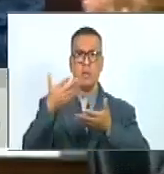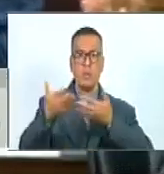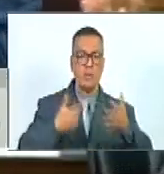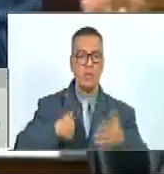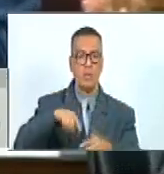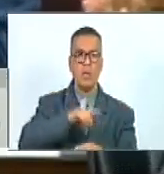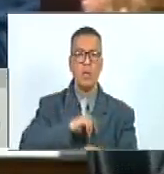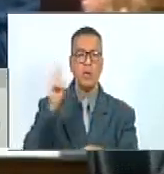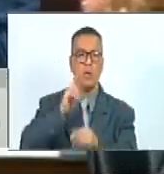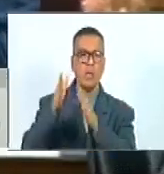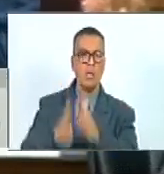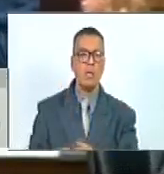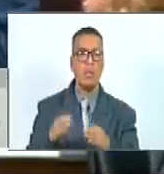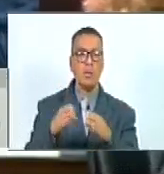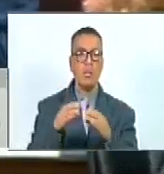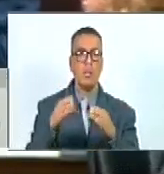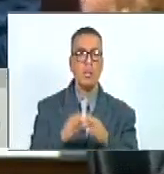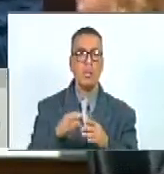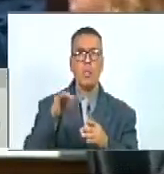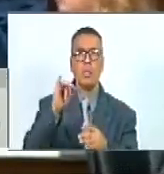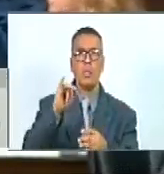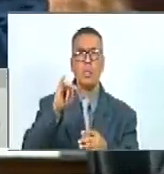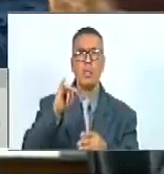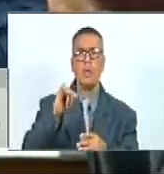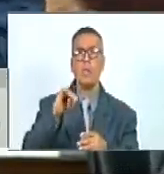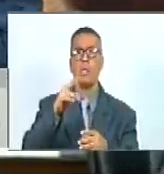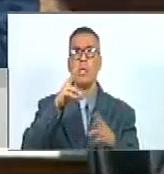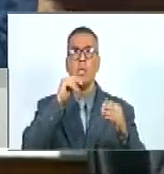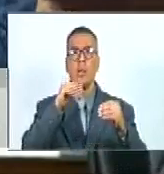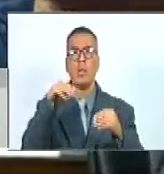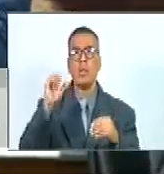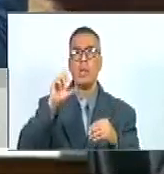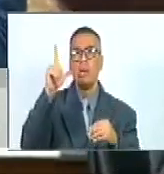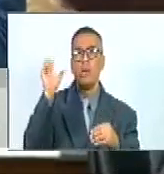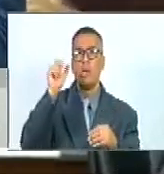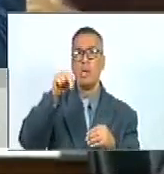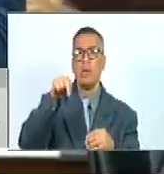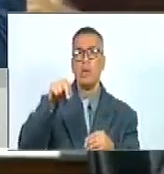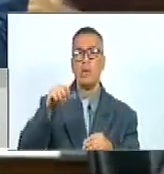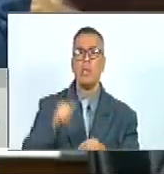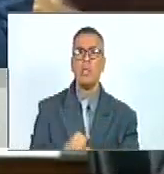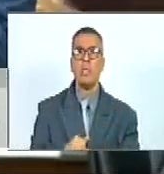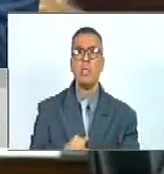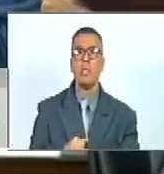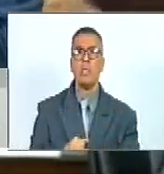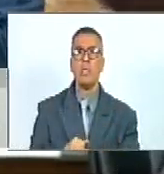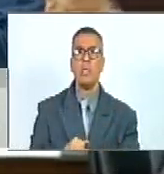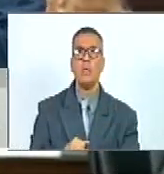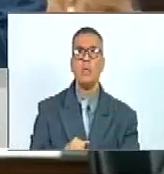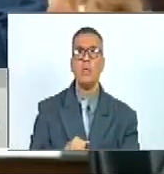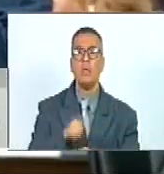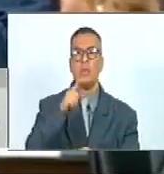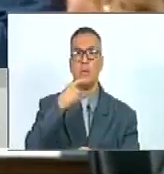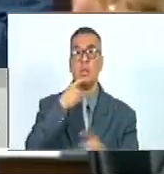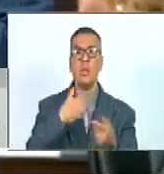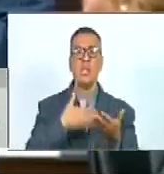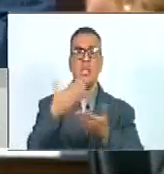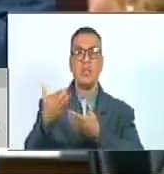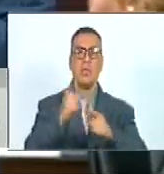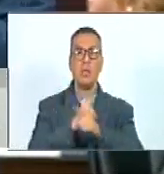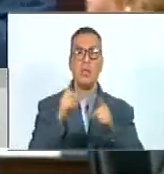en Venezuela la cátedra del idioma acervallano y el intercambio